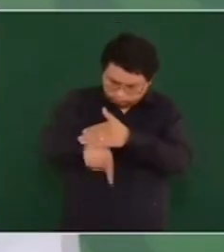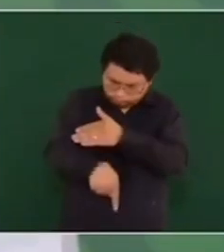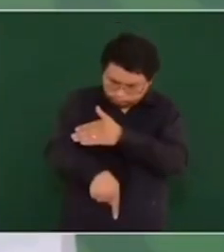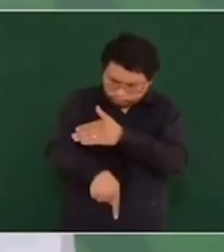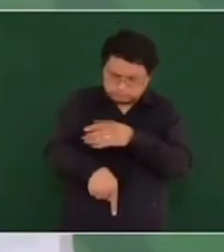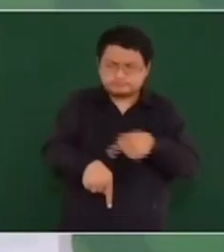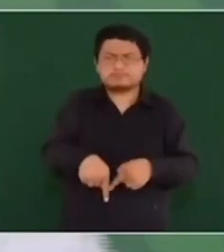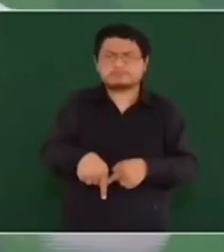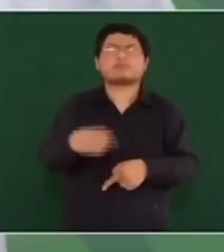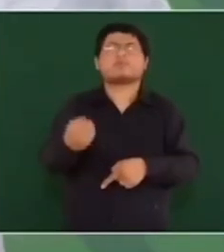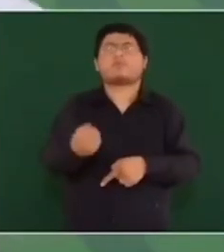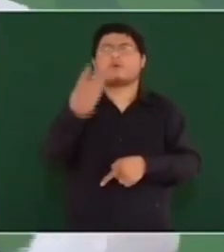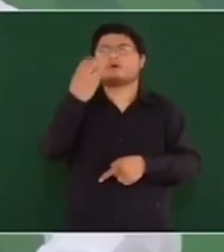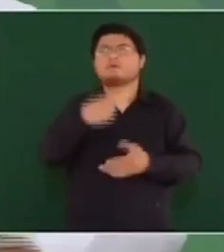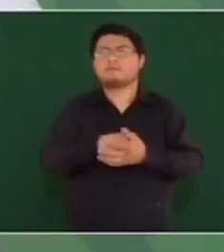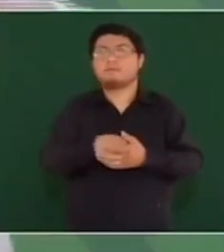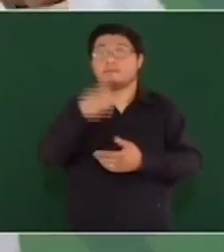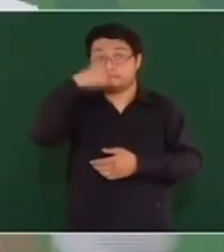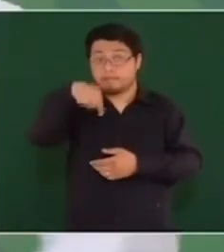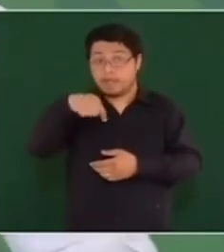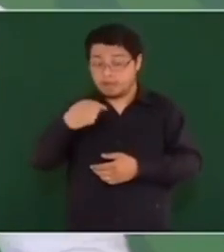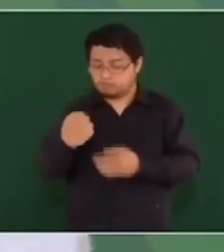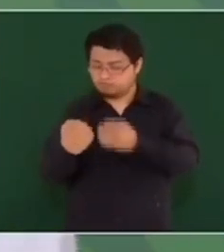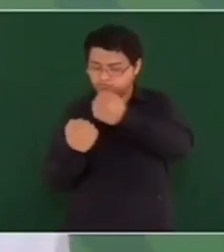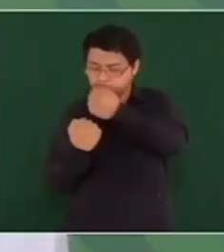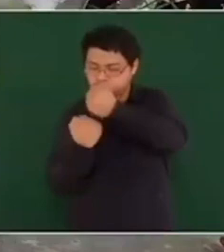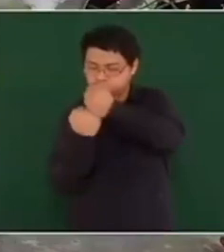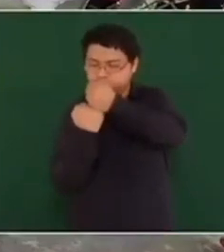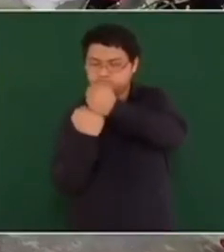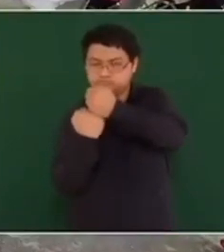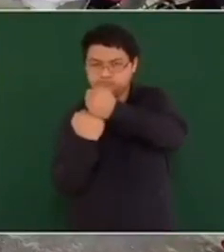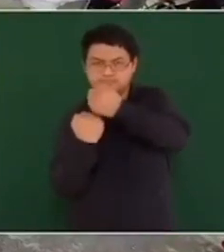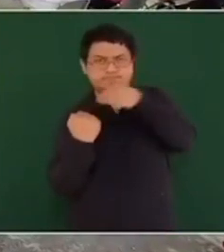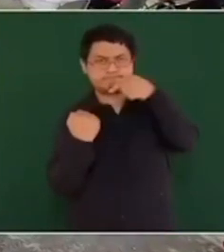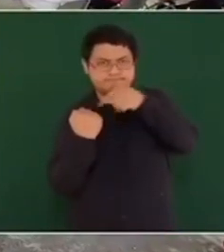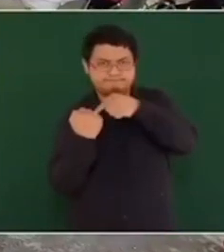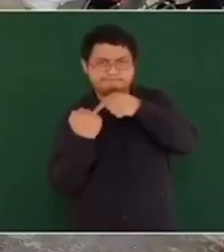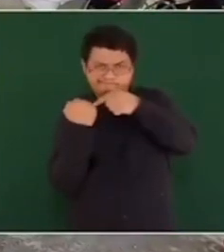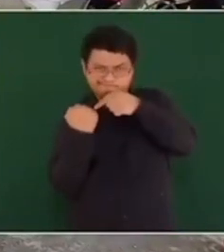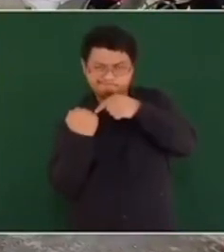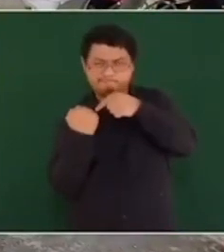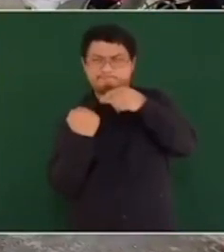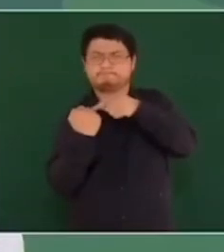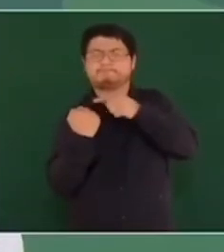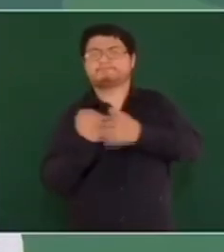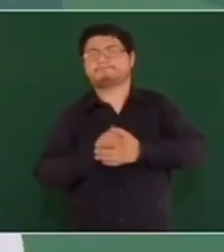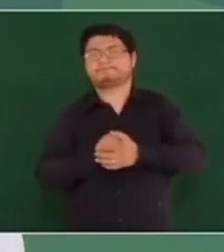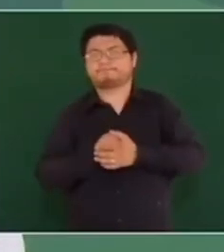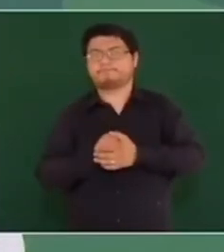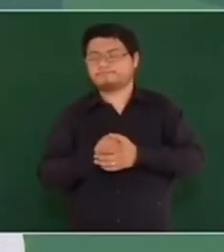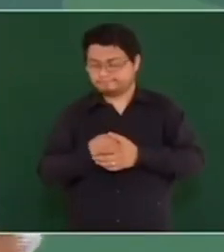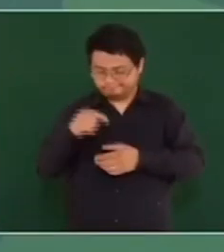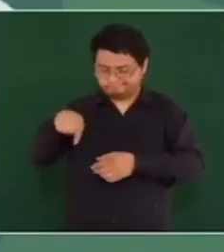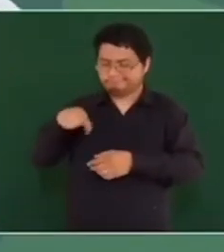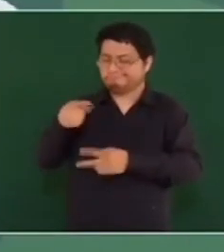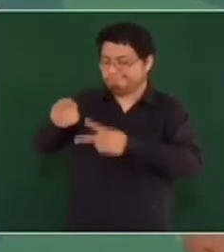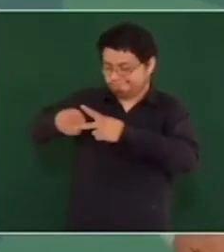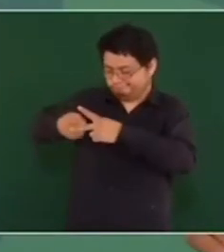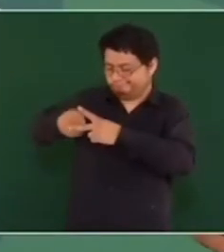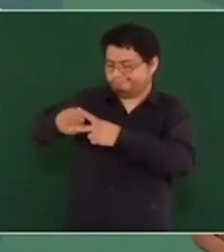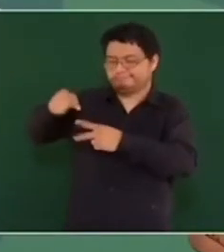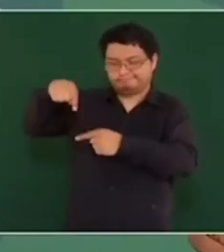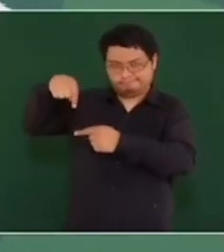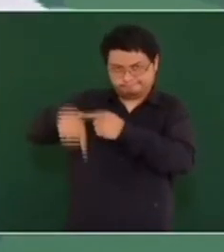para encontrar tierra firme. Entonces, se encontró tierra